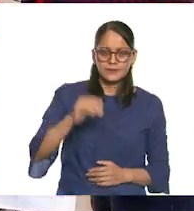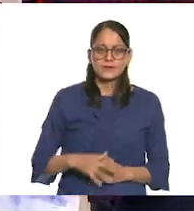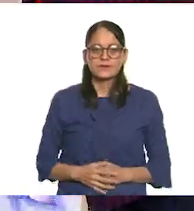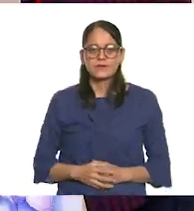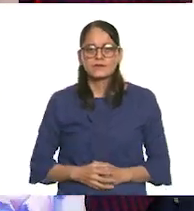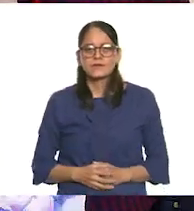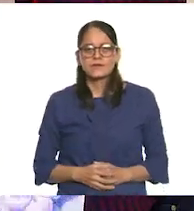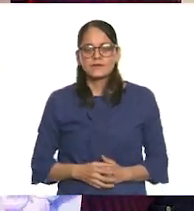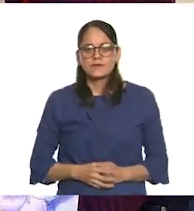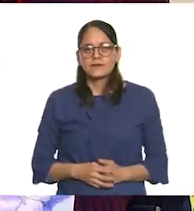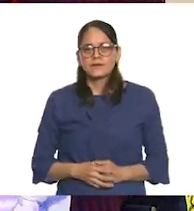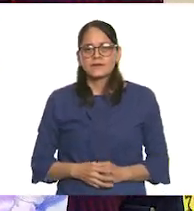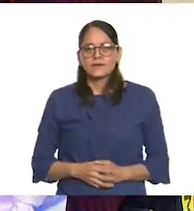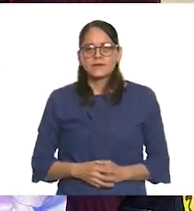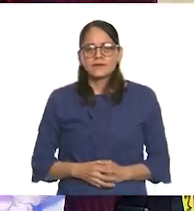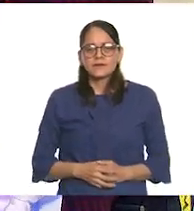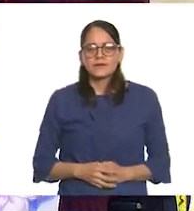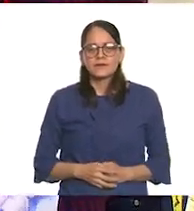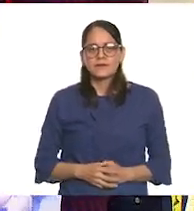Vamos a poner